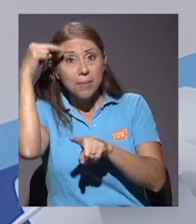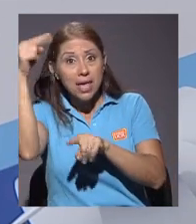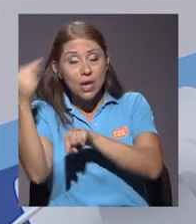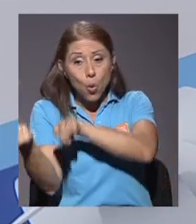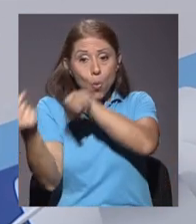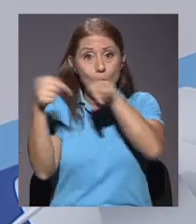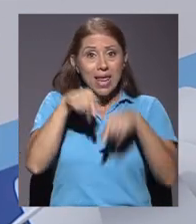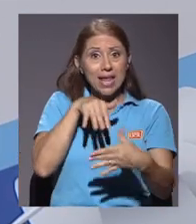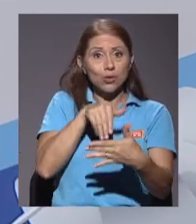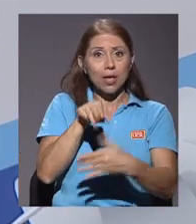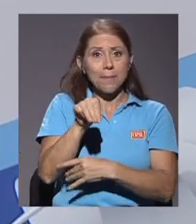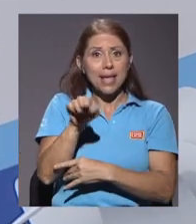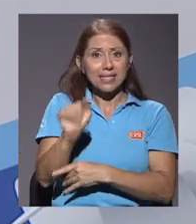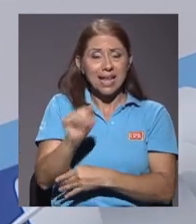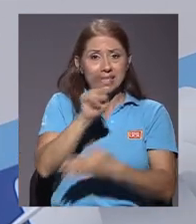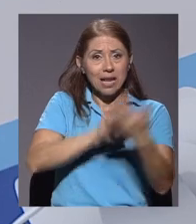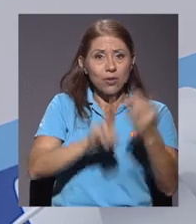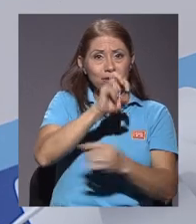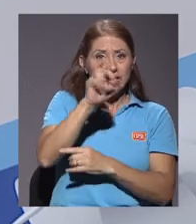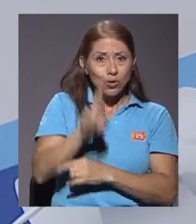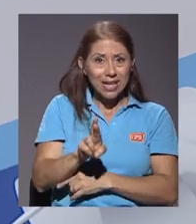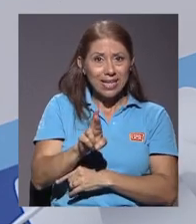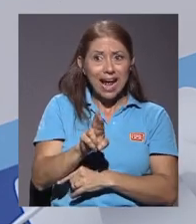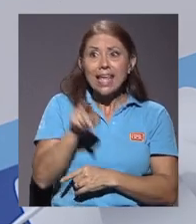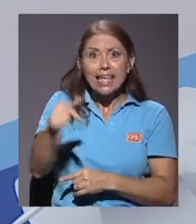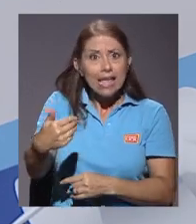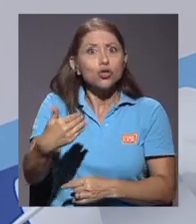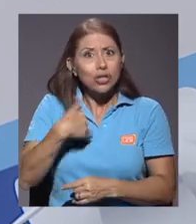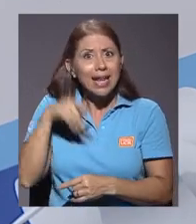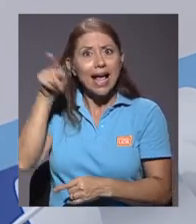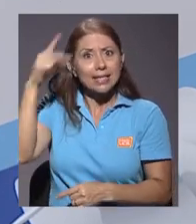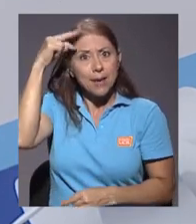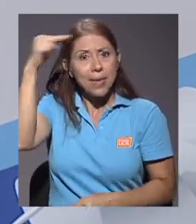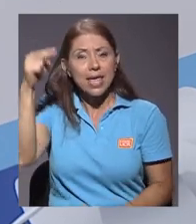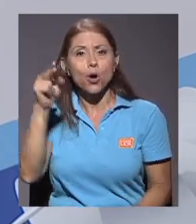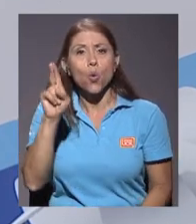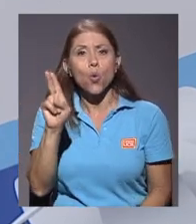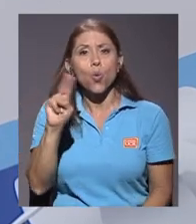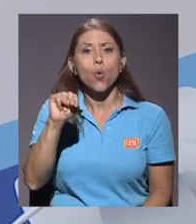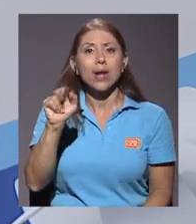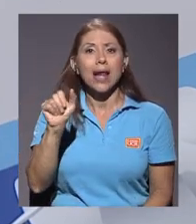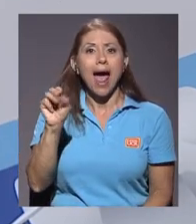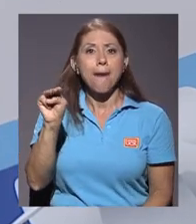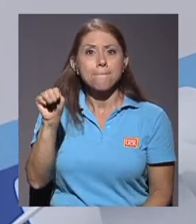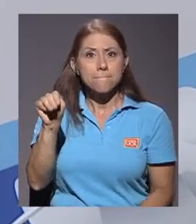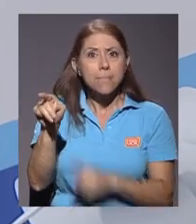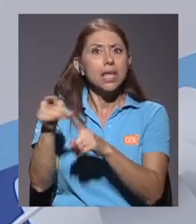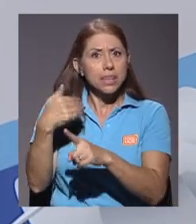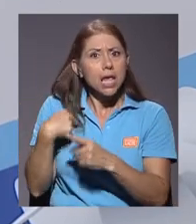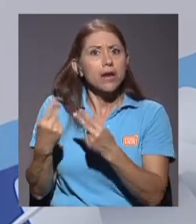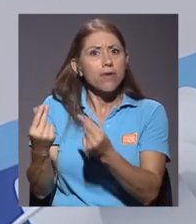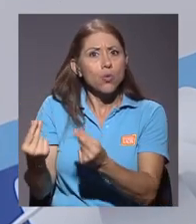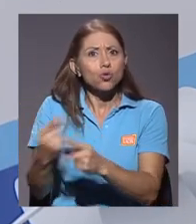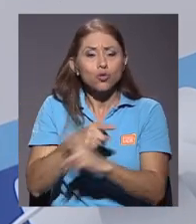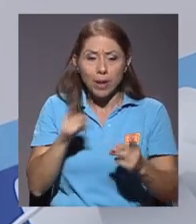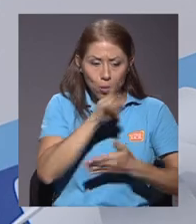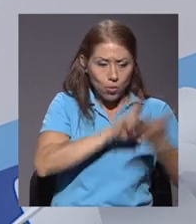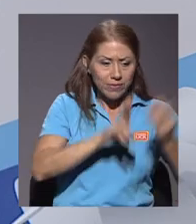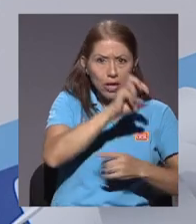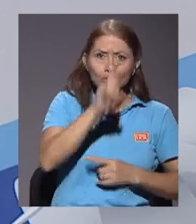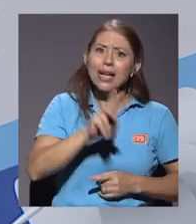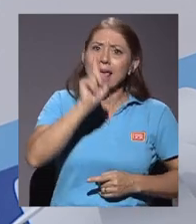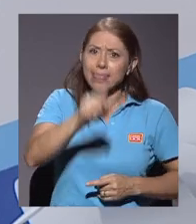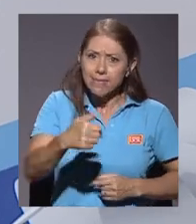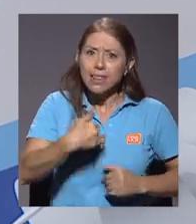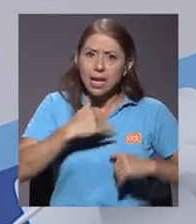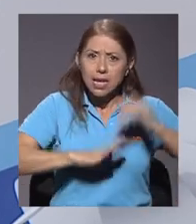a hacer maestrías a la Universidad de Costa Rica teniendo la UNAM, y la UNAM tiene recursos, y la Universidad de Costa Rica tiene que